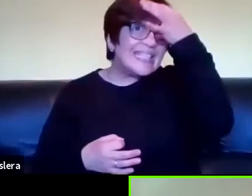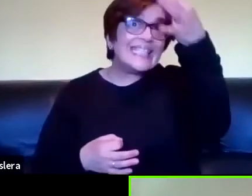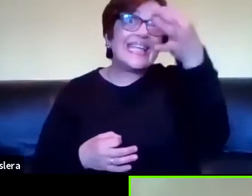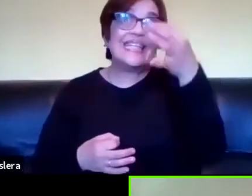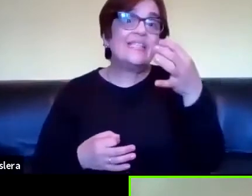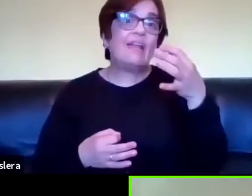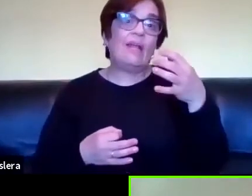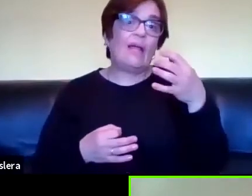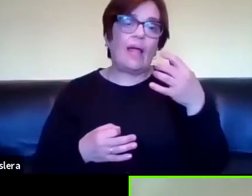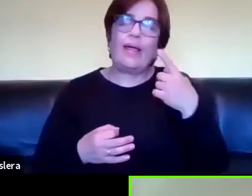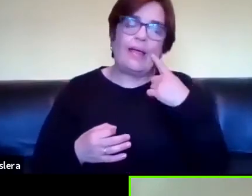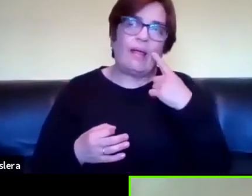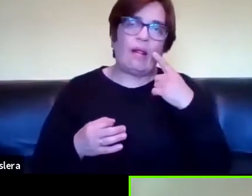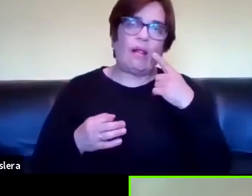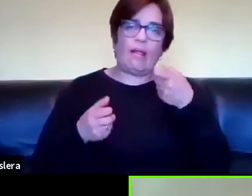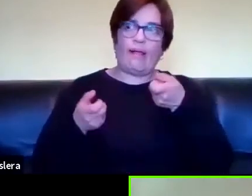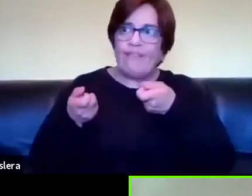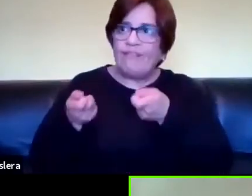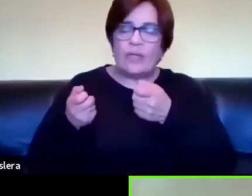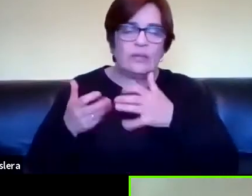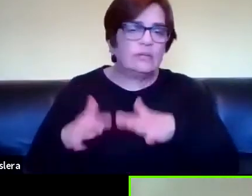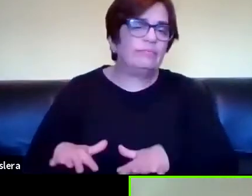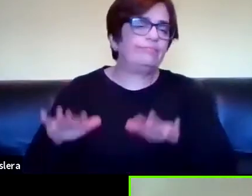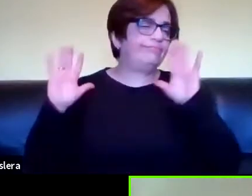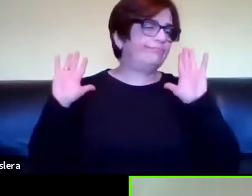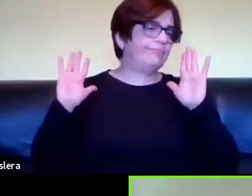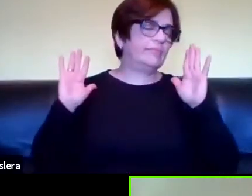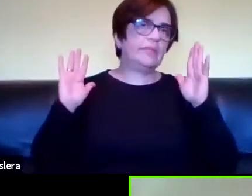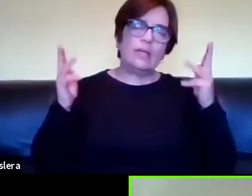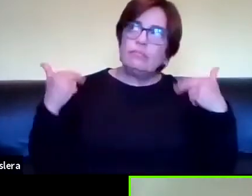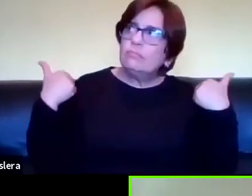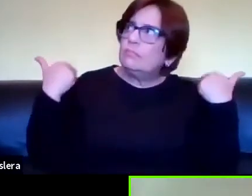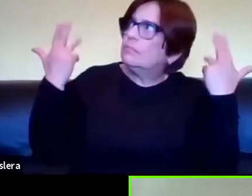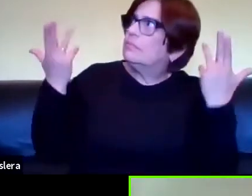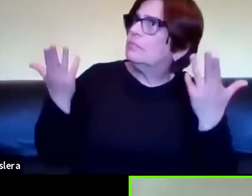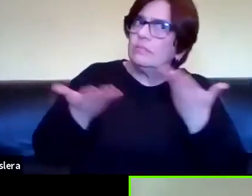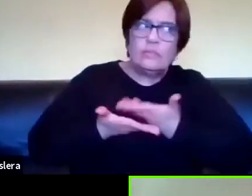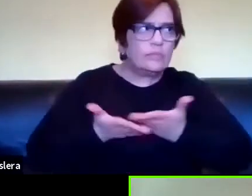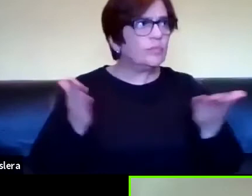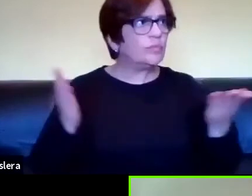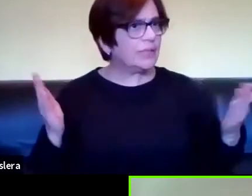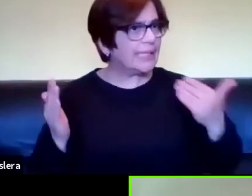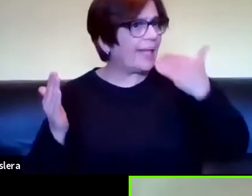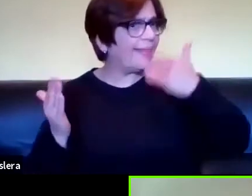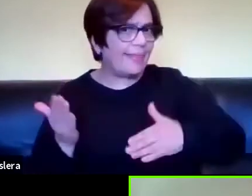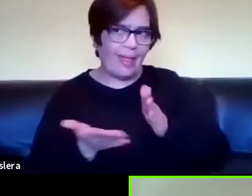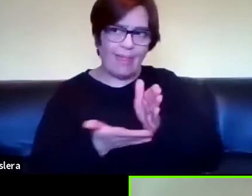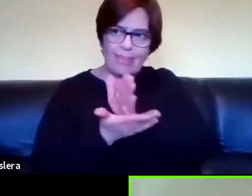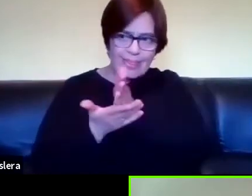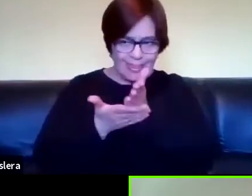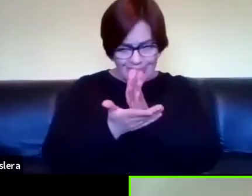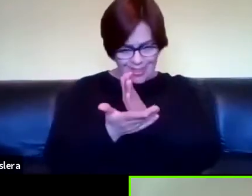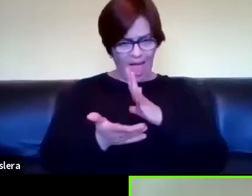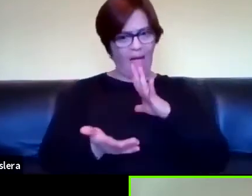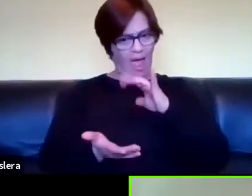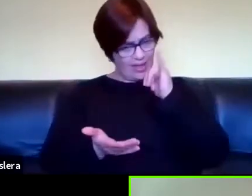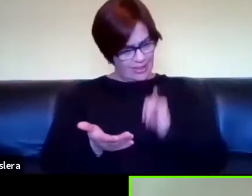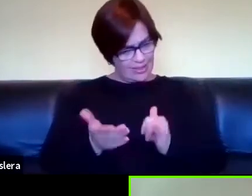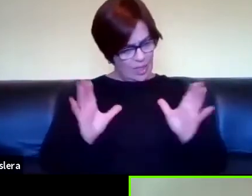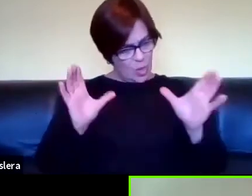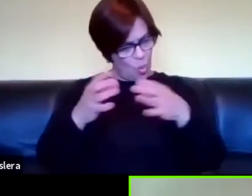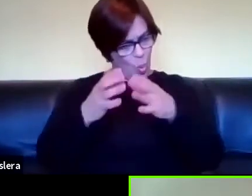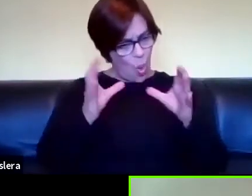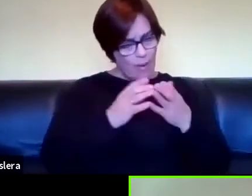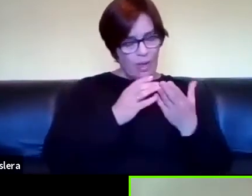decolonial que no oprima que aparte además entienda que se ubican las fronteras y los márgenes de comunidades que han sido